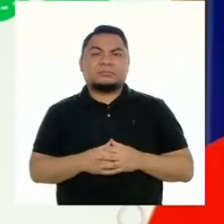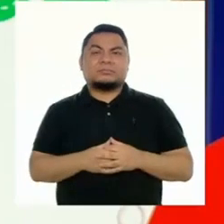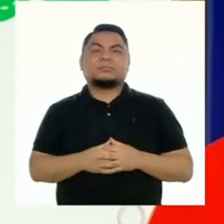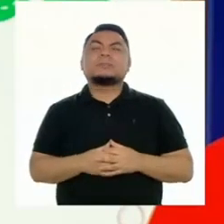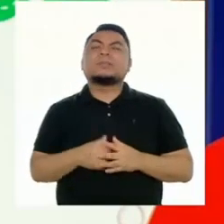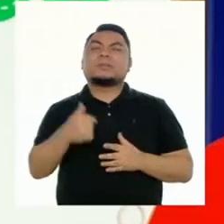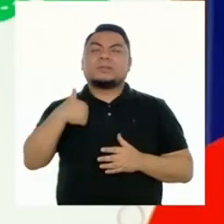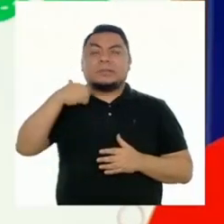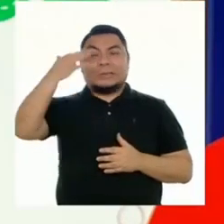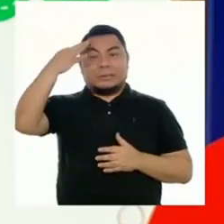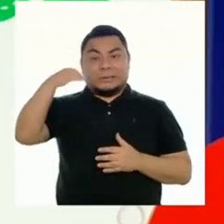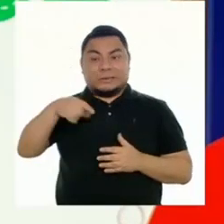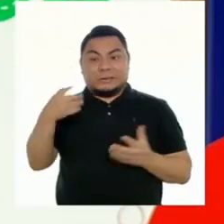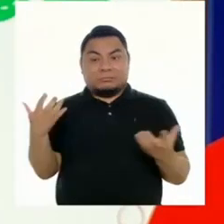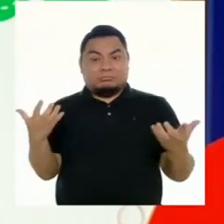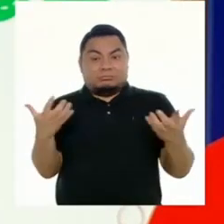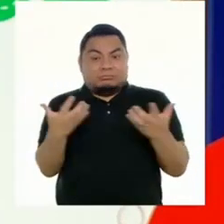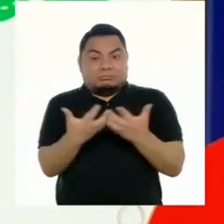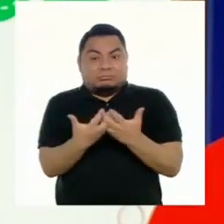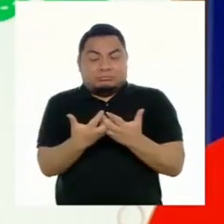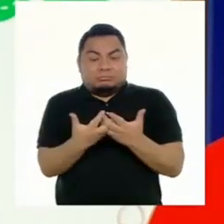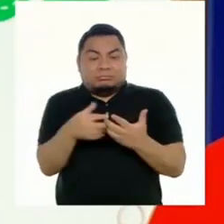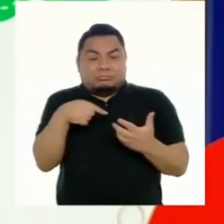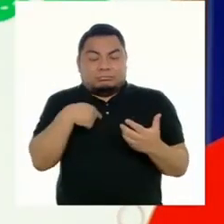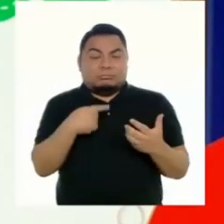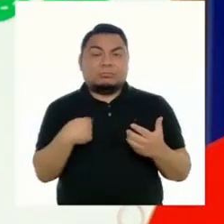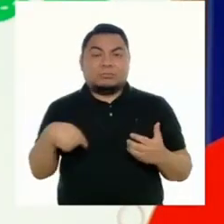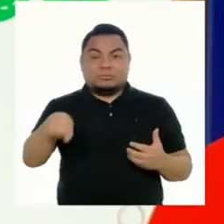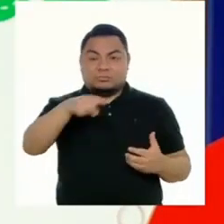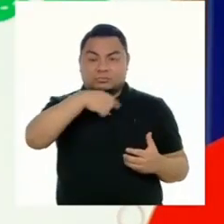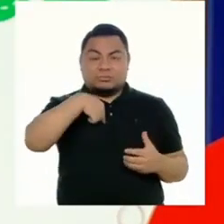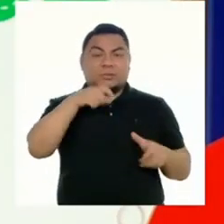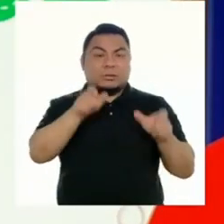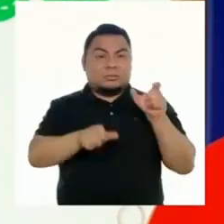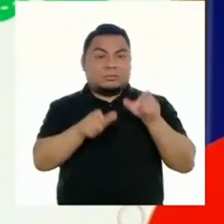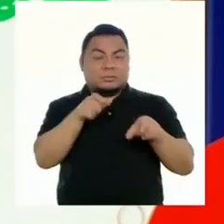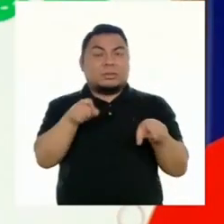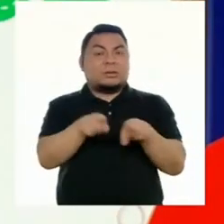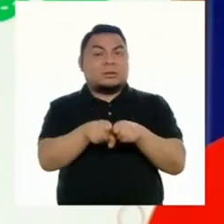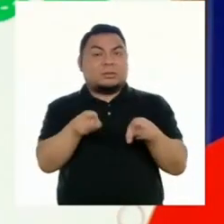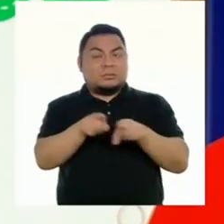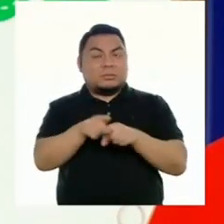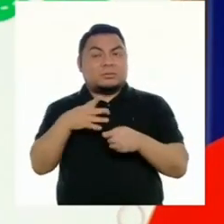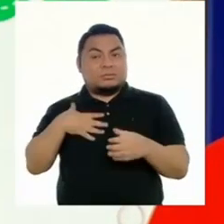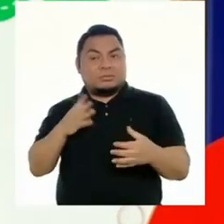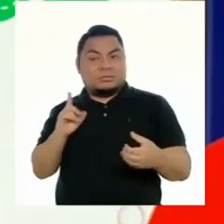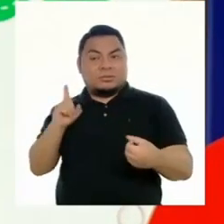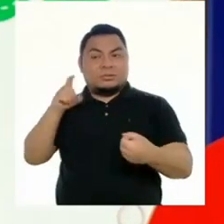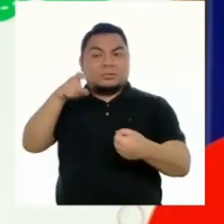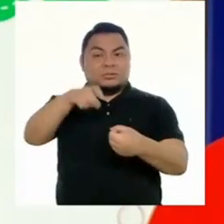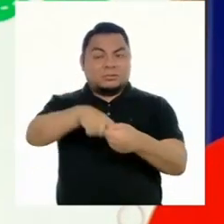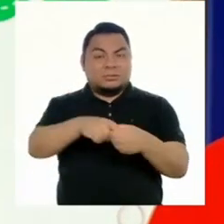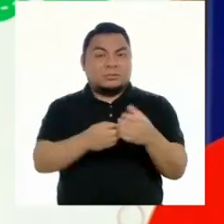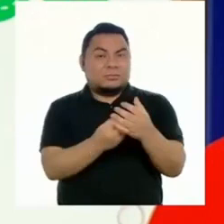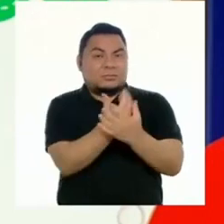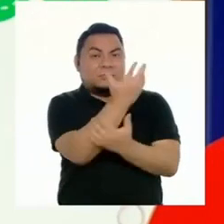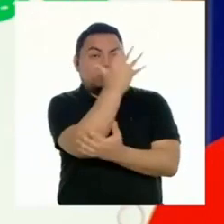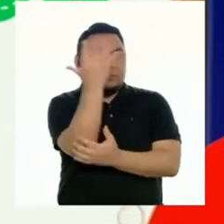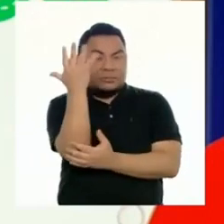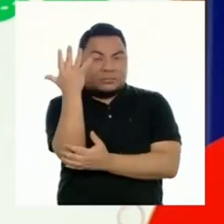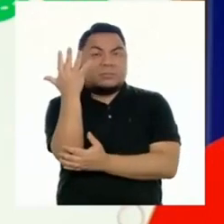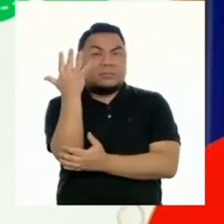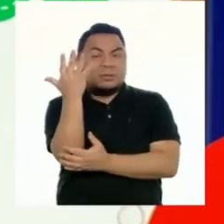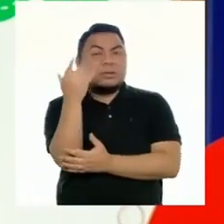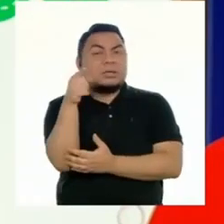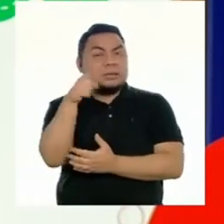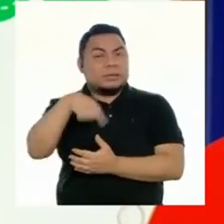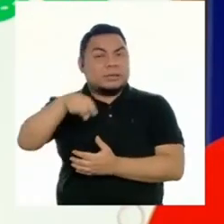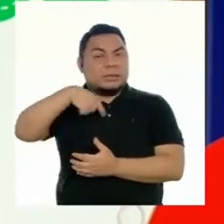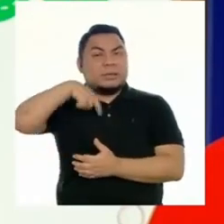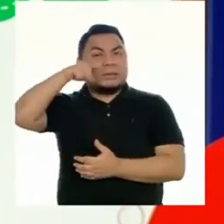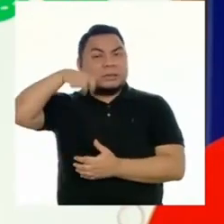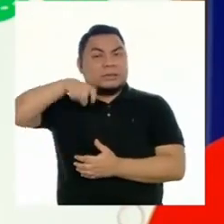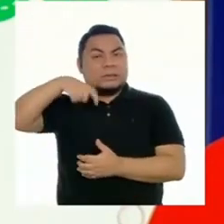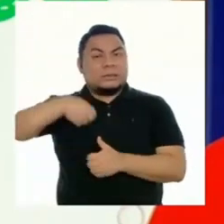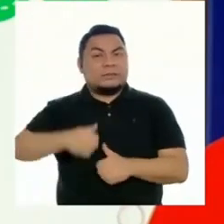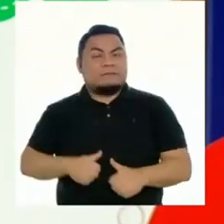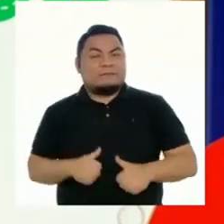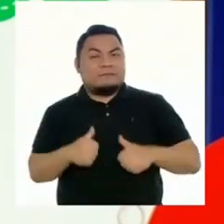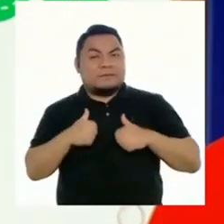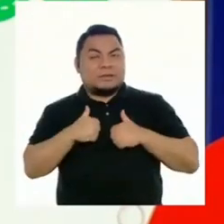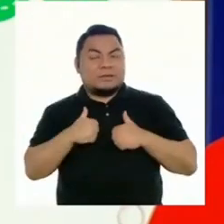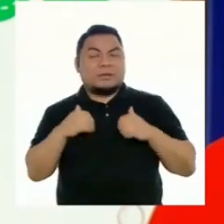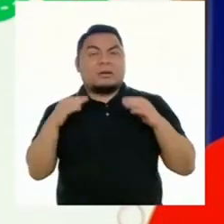Creo que nuestra relación está en el hecho de que nosotros también somos parte de la biodiversidad y es necesaria para nuestra vida.